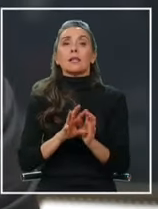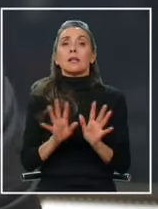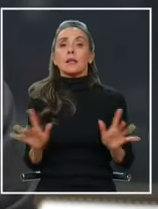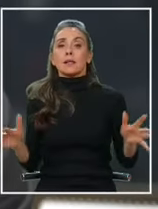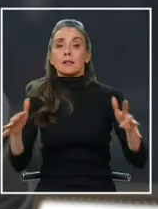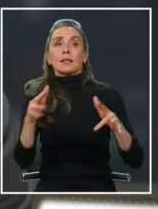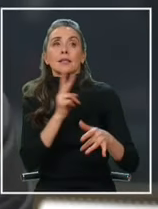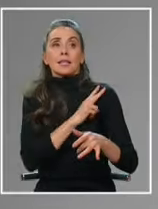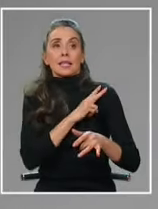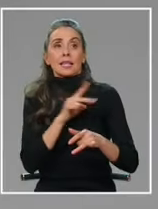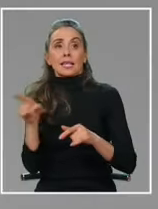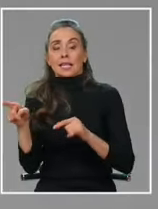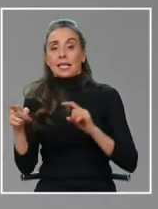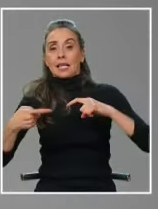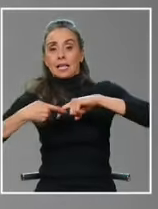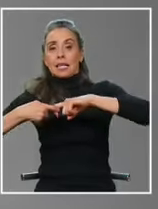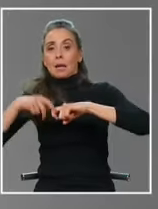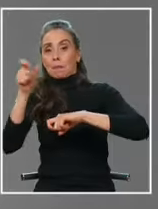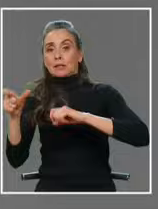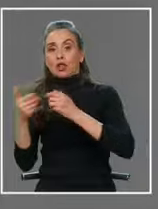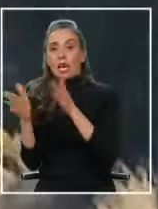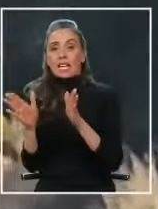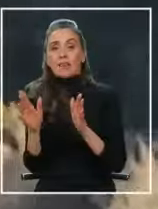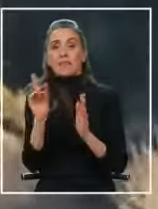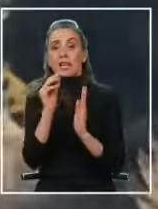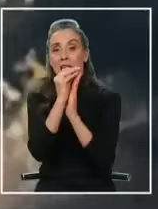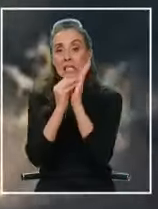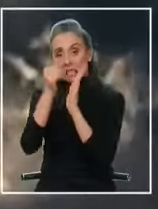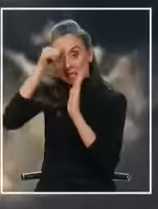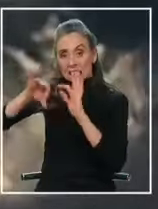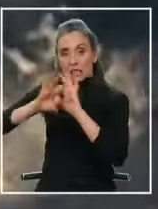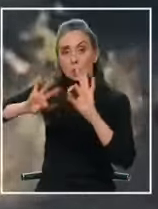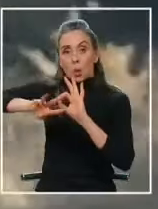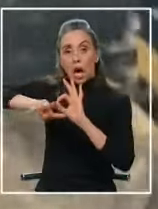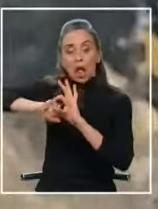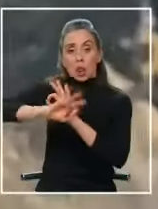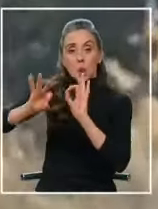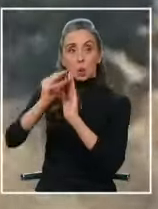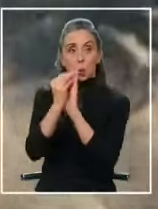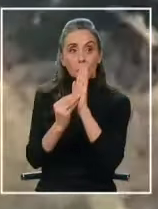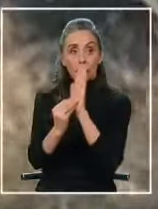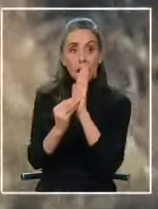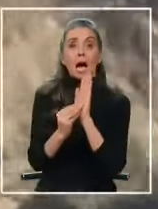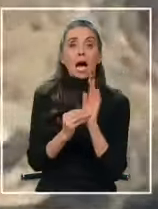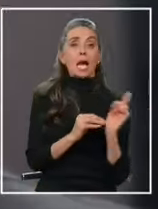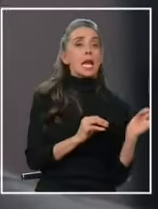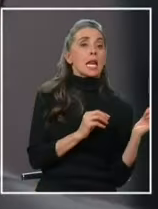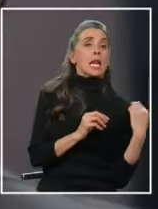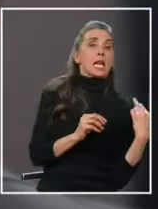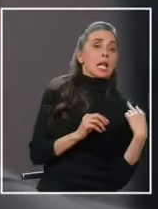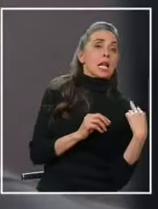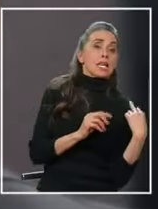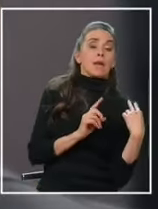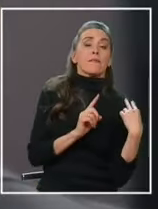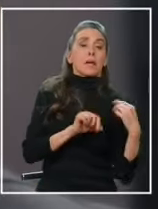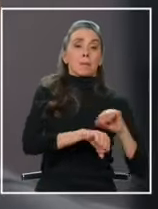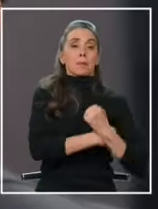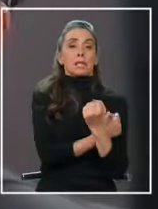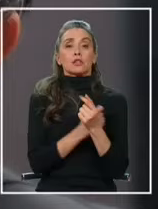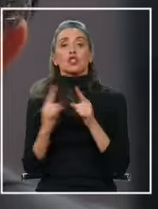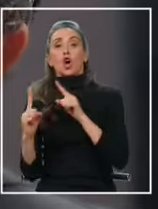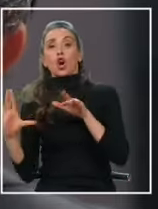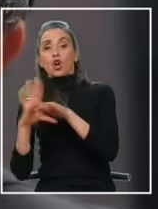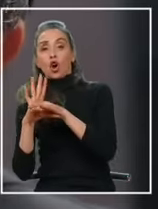estando en libertad sujetos que no tenían algunos antecedentes penales realizaban este tipo de coordinación digamos